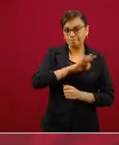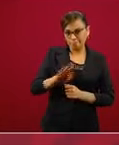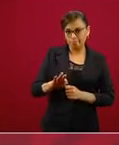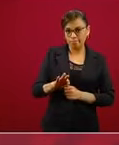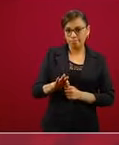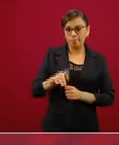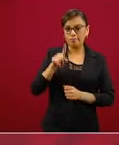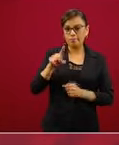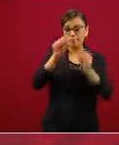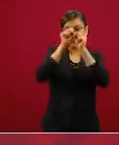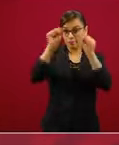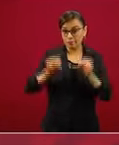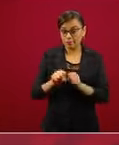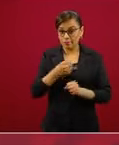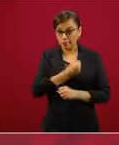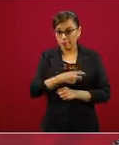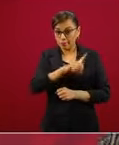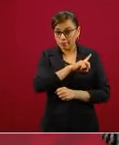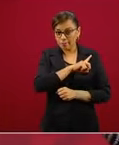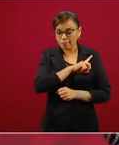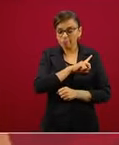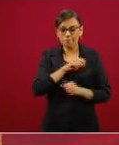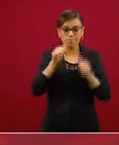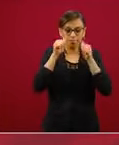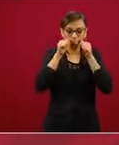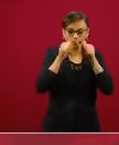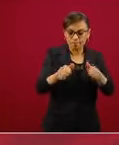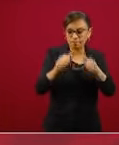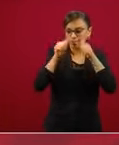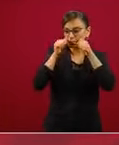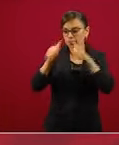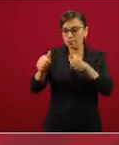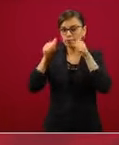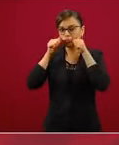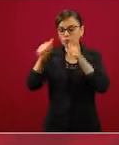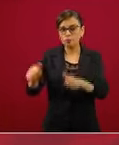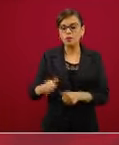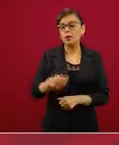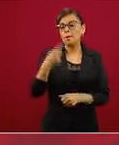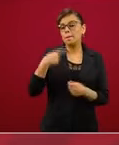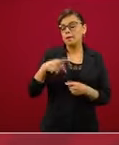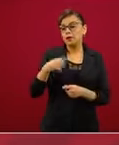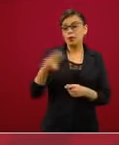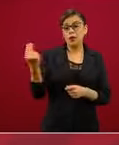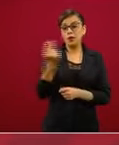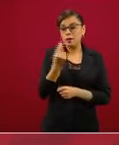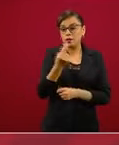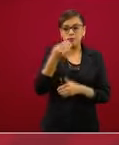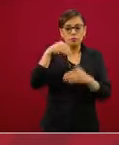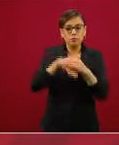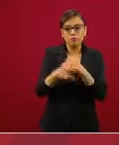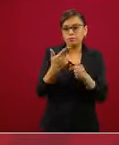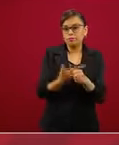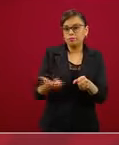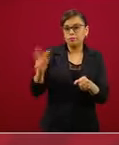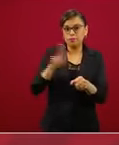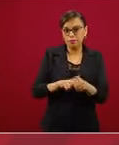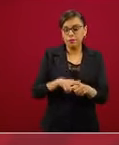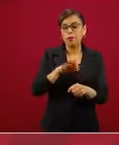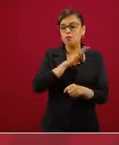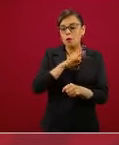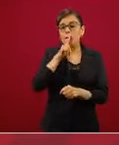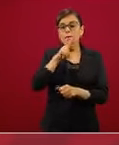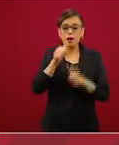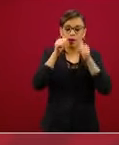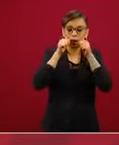salud pueda darle atención a todas las personas que lo están necesitando. Es decir, este ejercicio de